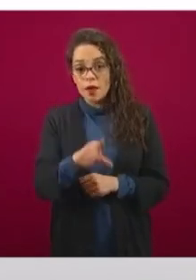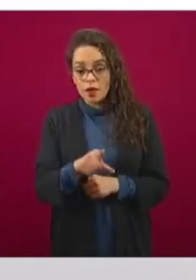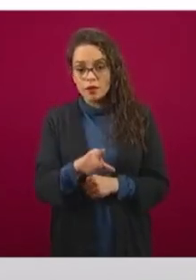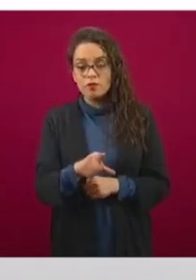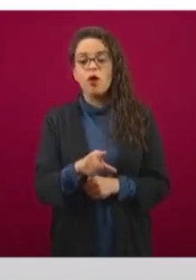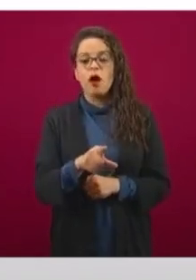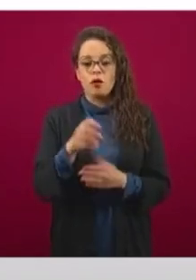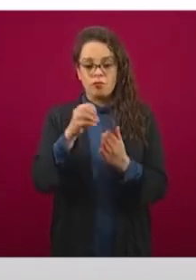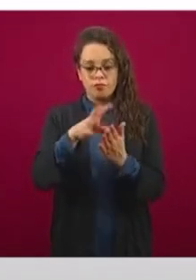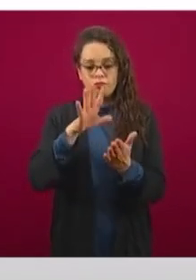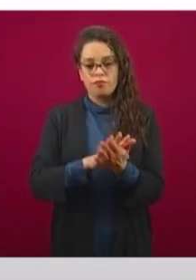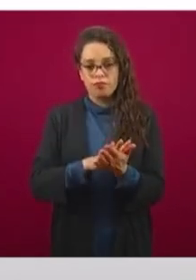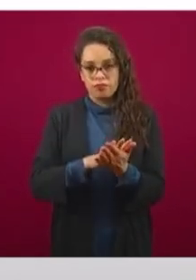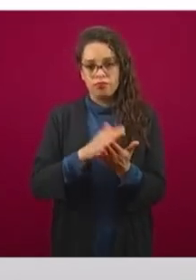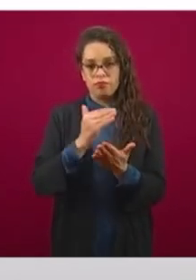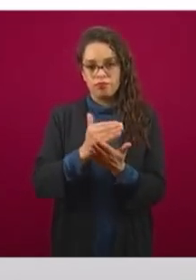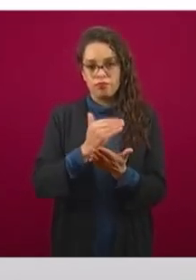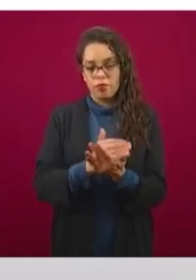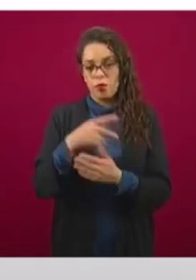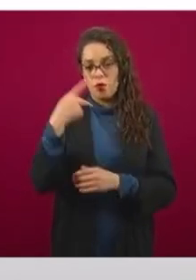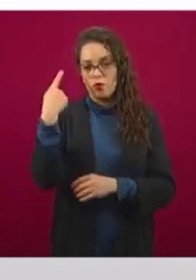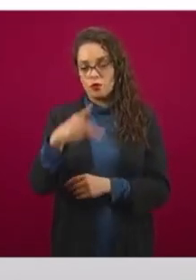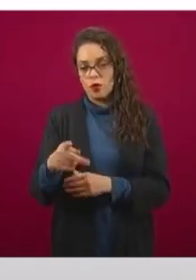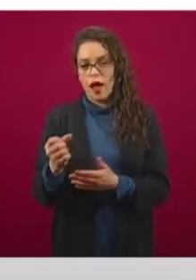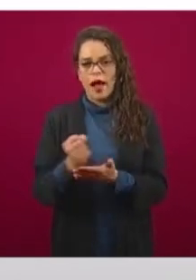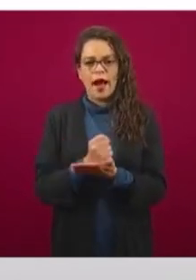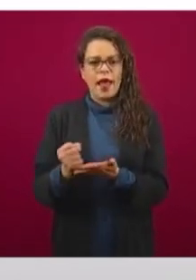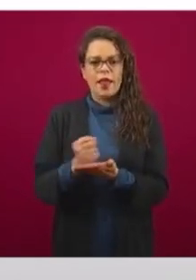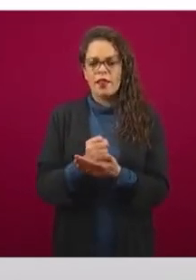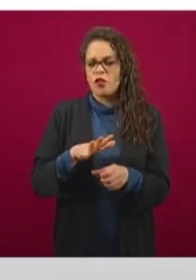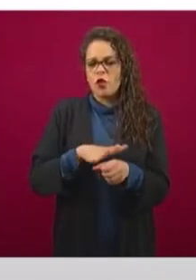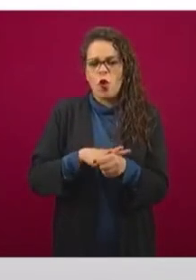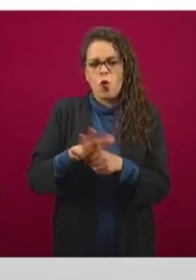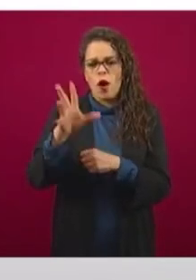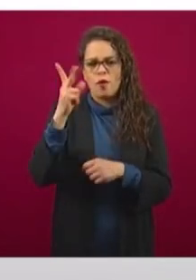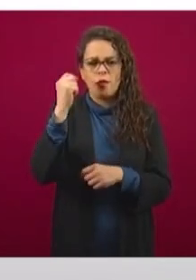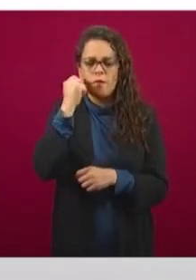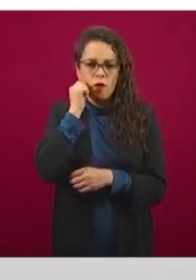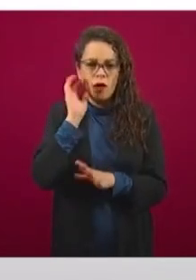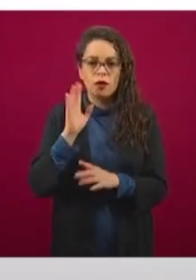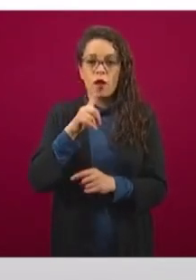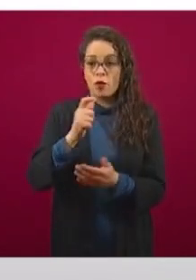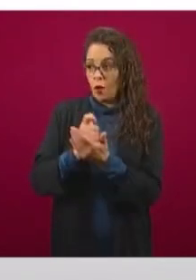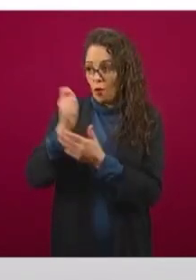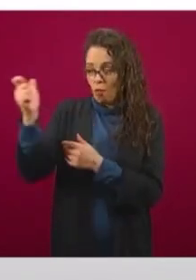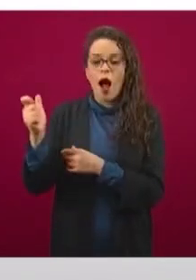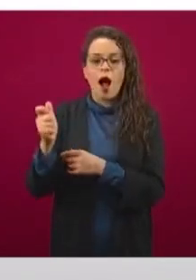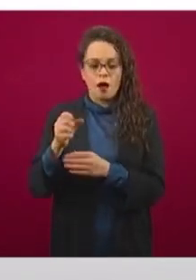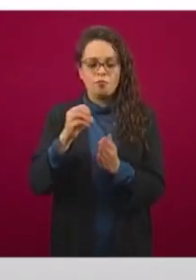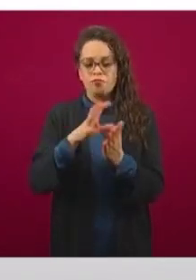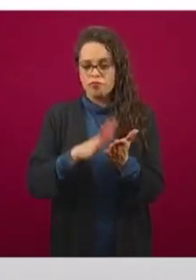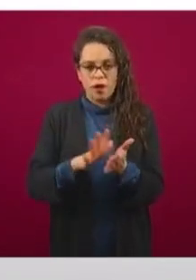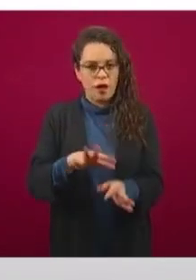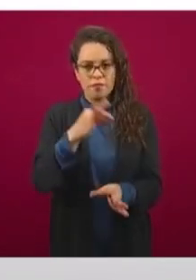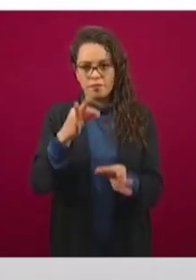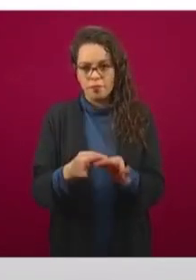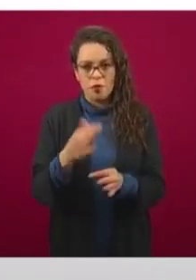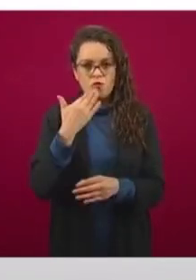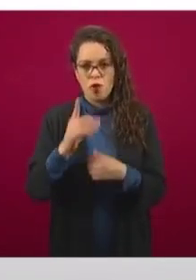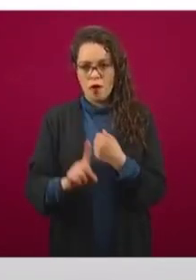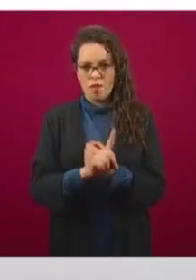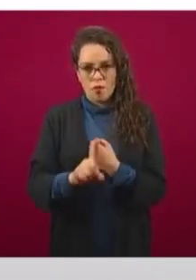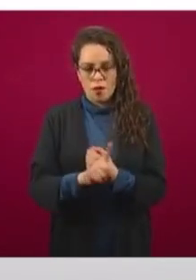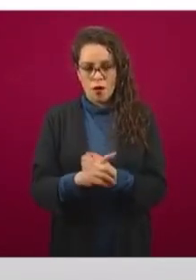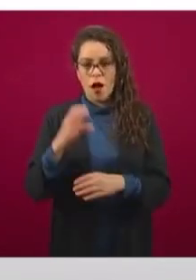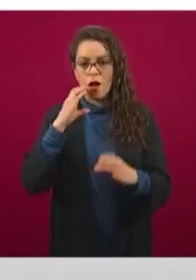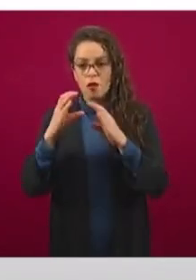corriente aquellos créditos, independientemente del pago que se haya hecho. Hemos estado en comunicación con centros de